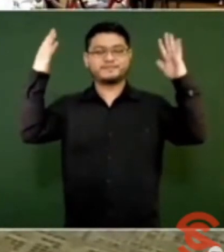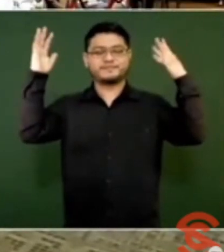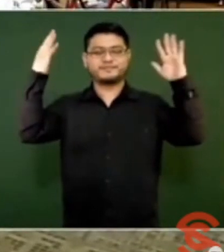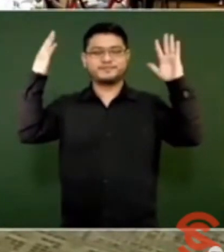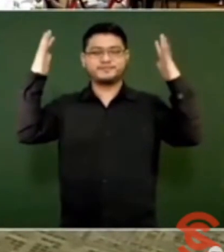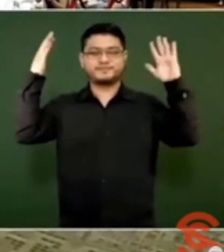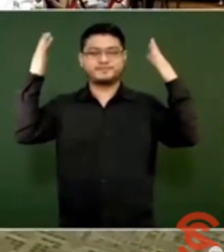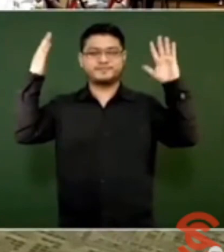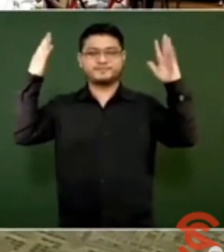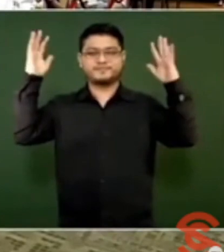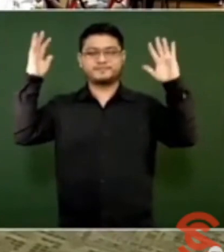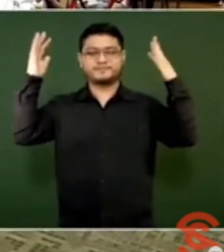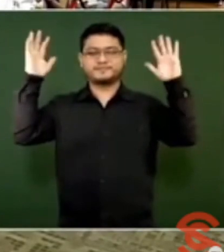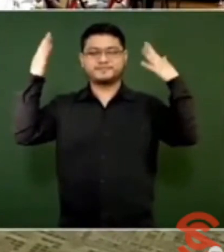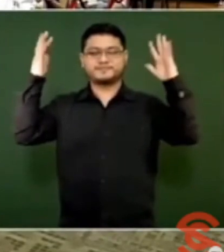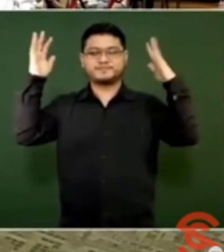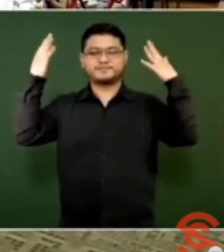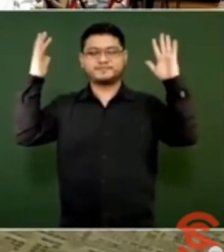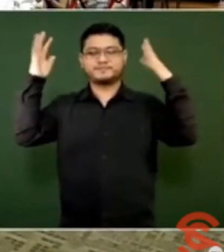¡Aplausos!